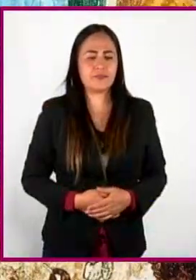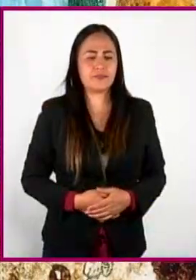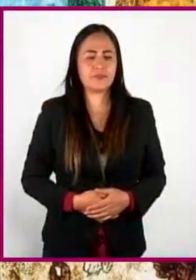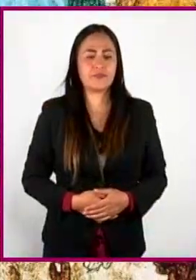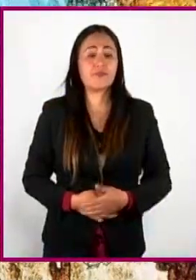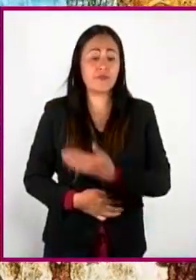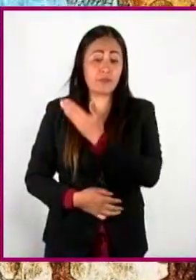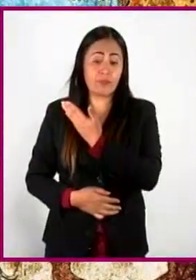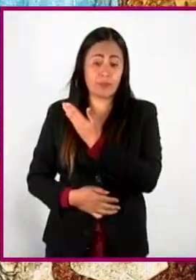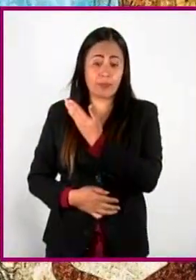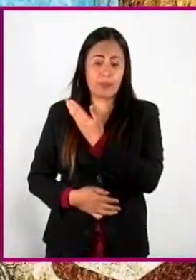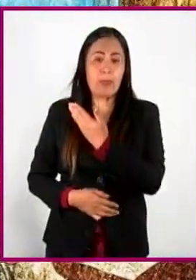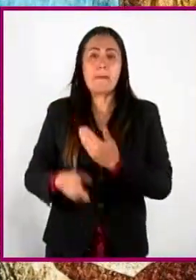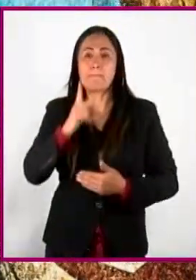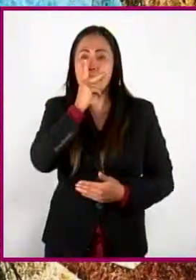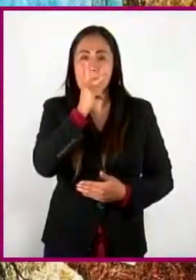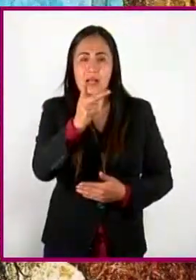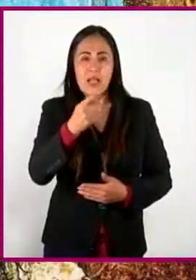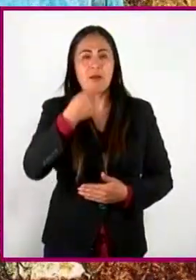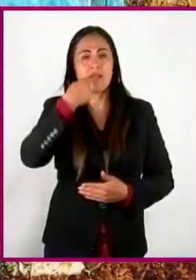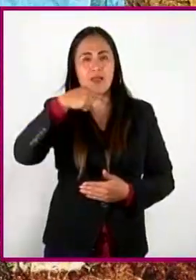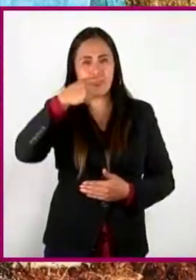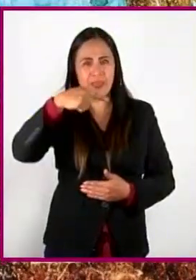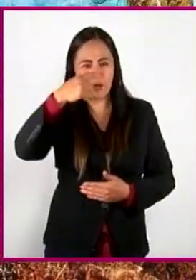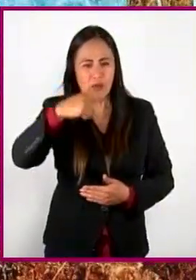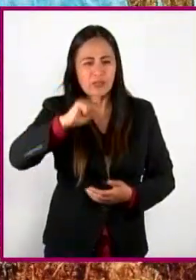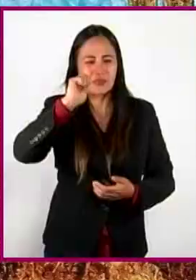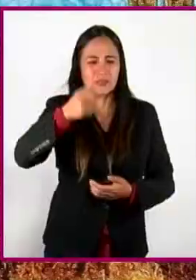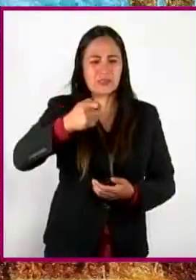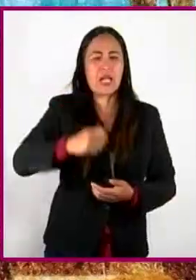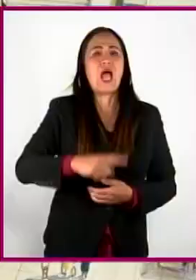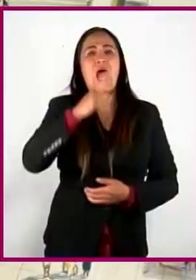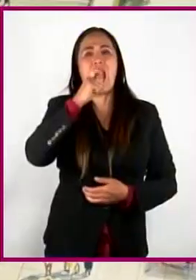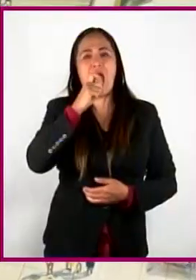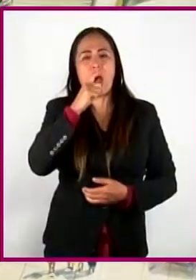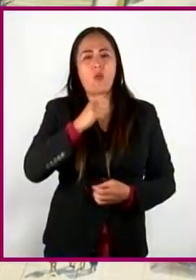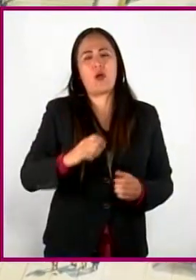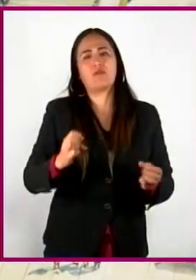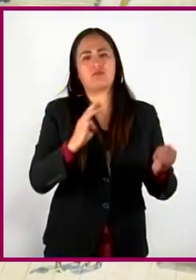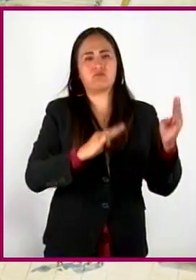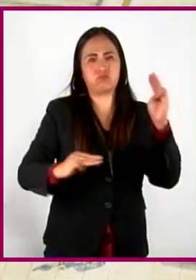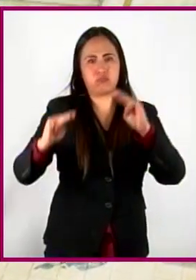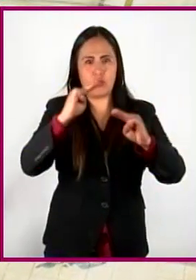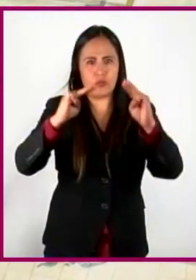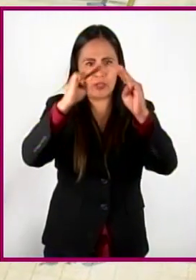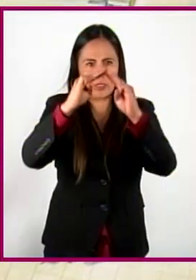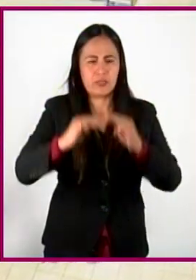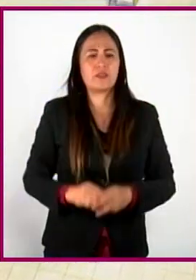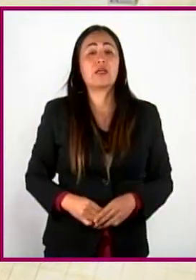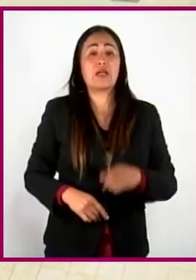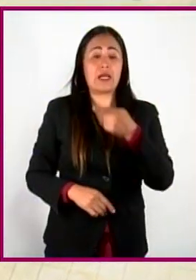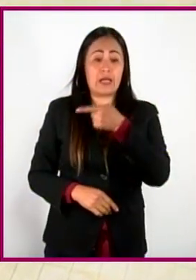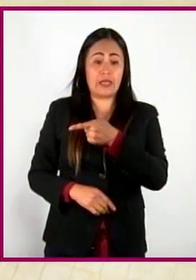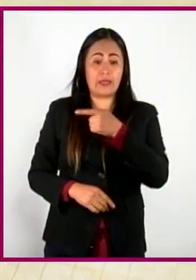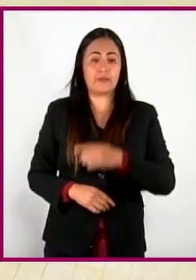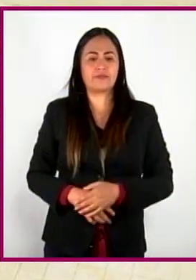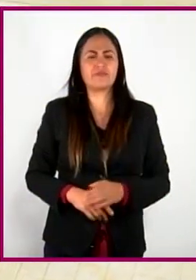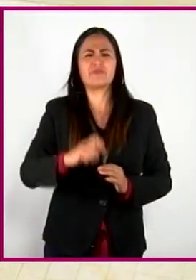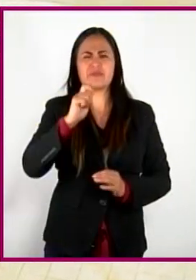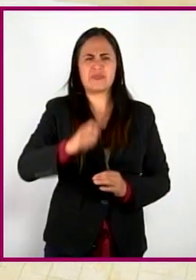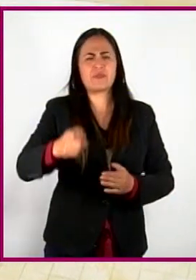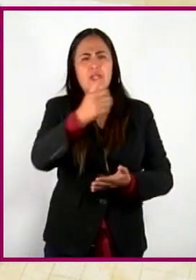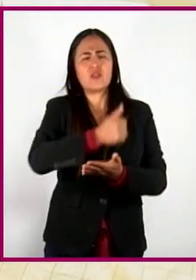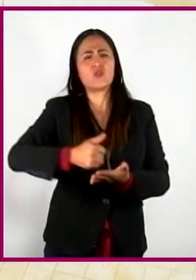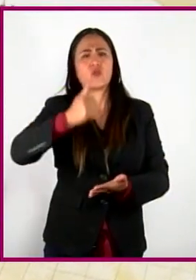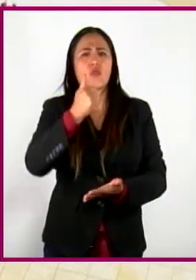Altépetl es una palabra náhuatl que significa agua-cerro. En la práctica, los altépetl eran entidades